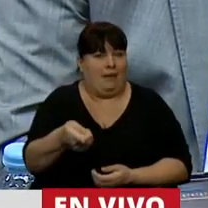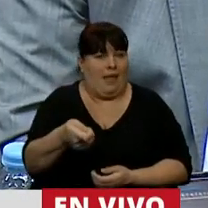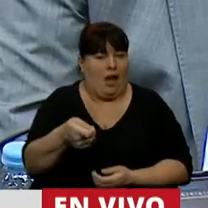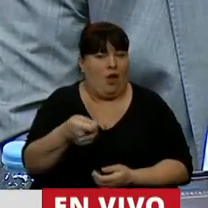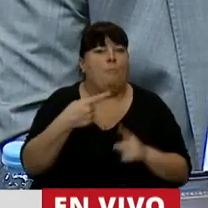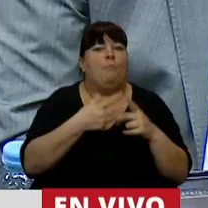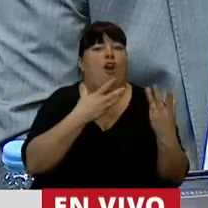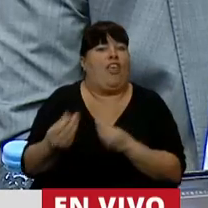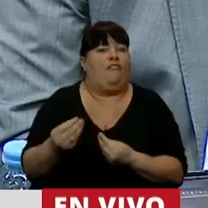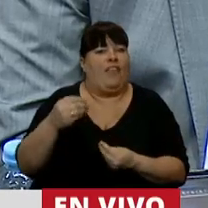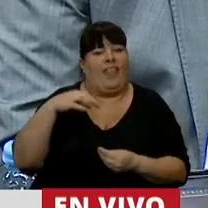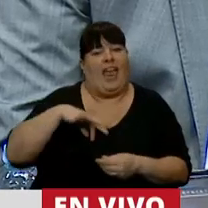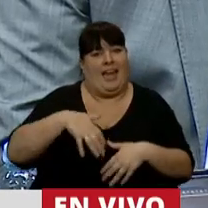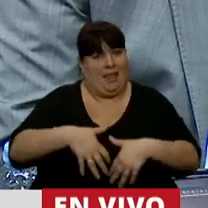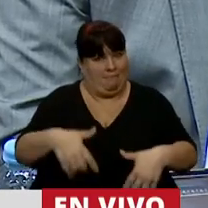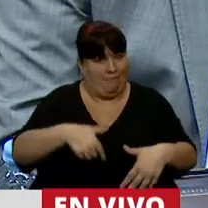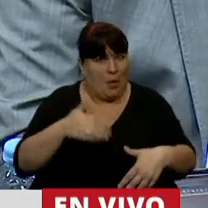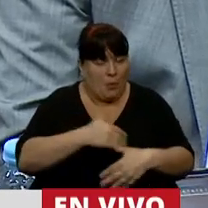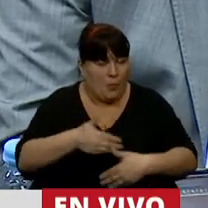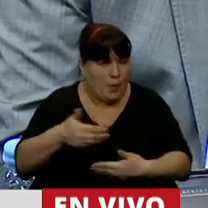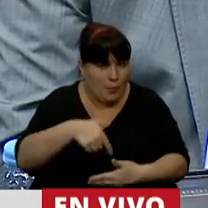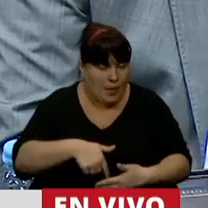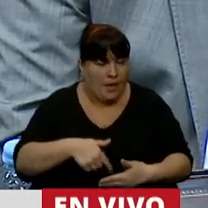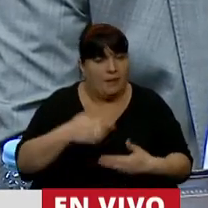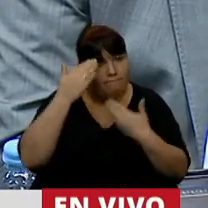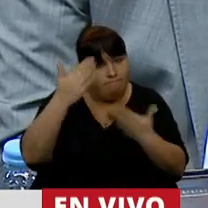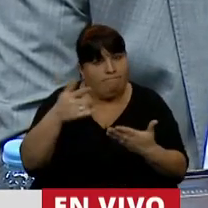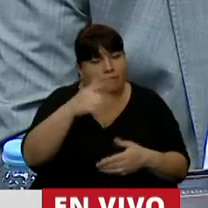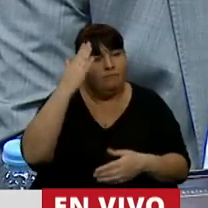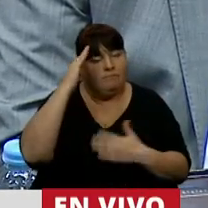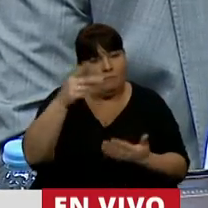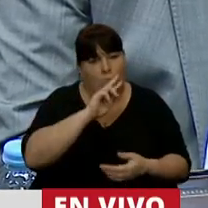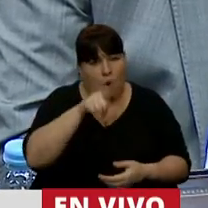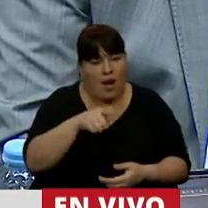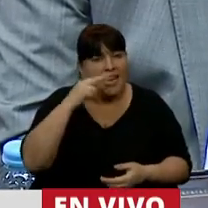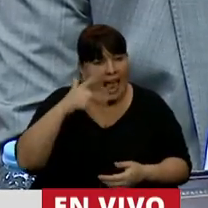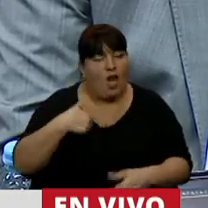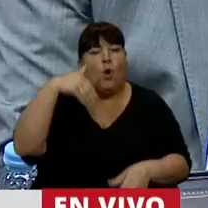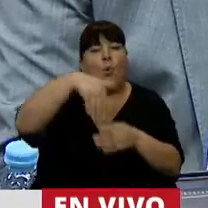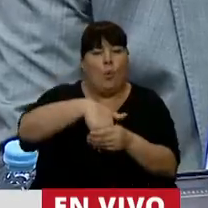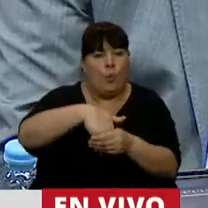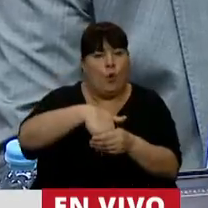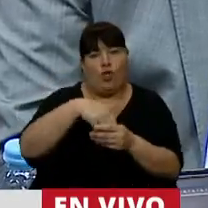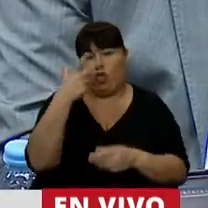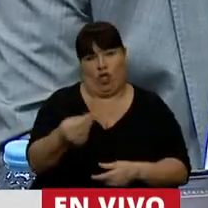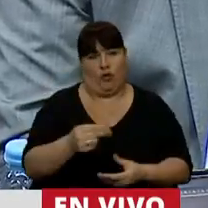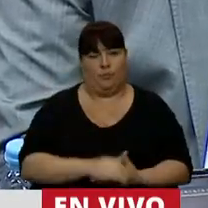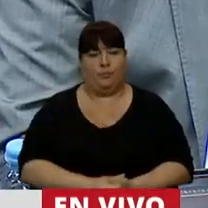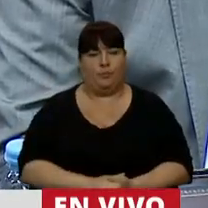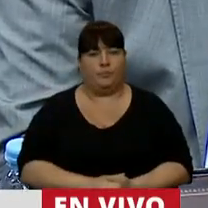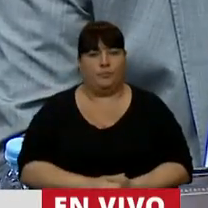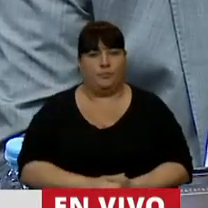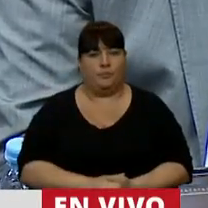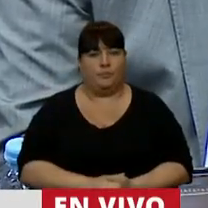defendiendo la vida que llevaba dentro, pero en honor a su memoria, mi voto no es positivo, señor